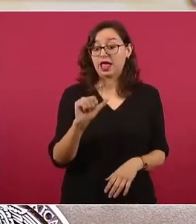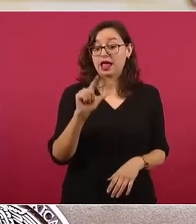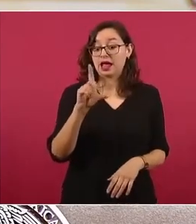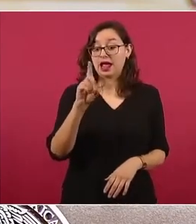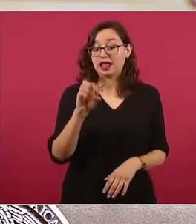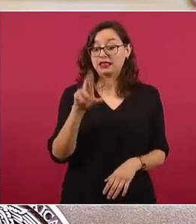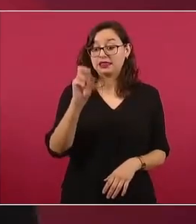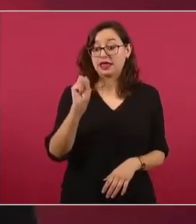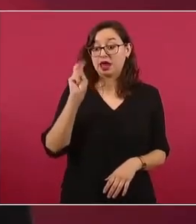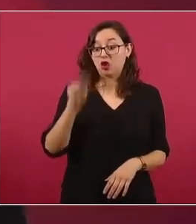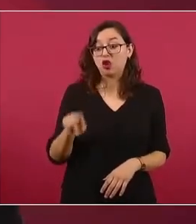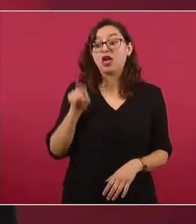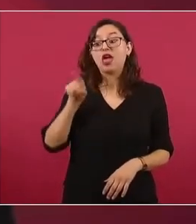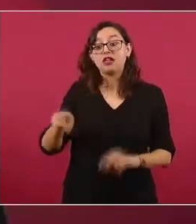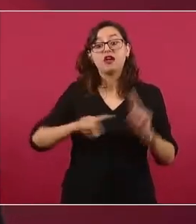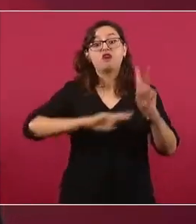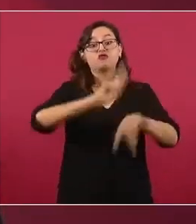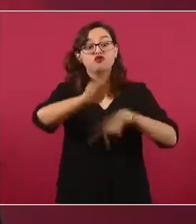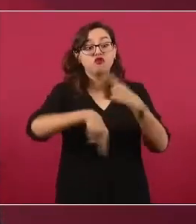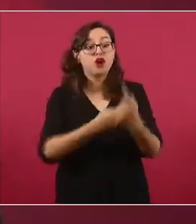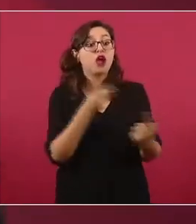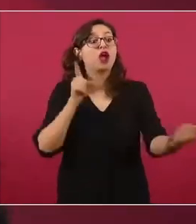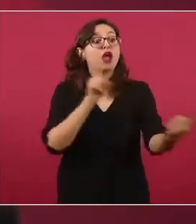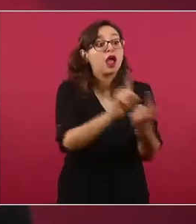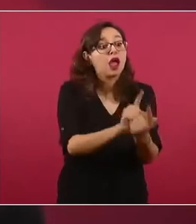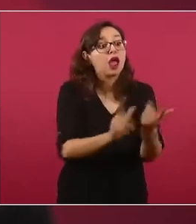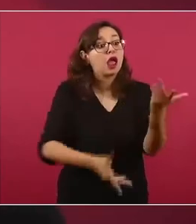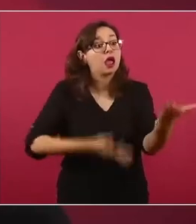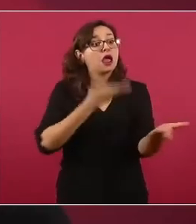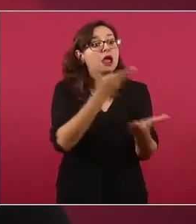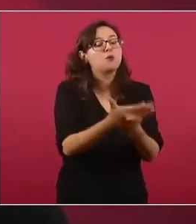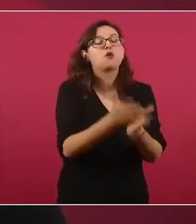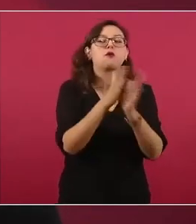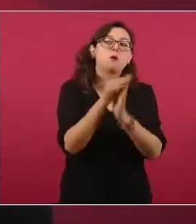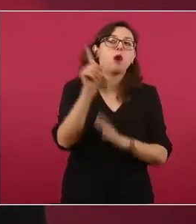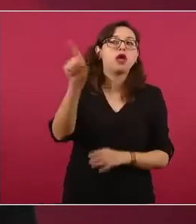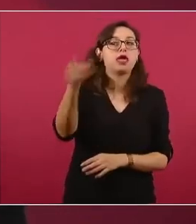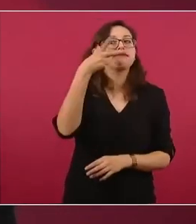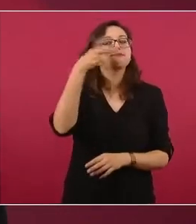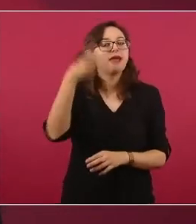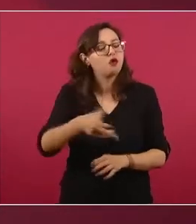barda carísima que ni terminada está, se construyera en el estado de Hidalgo.